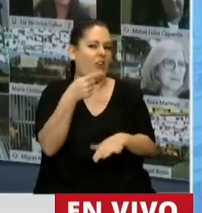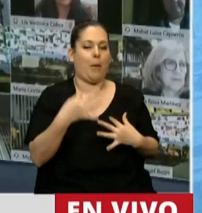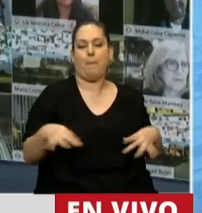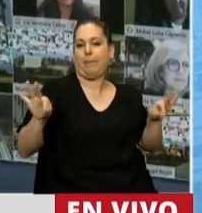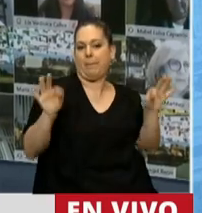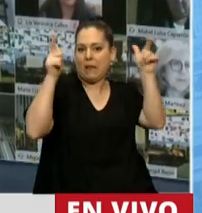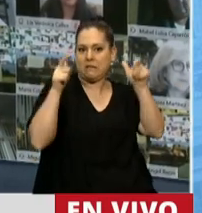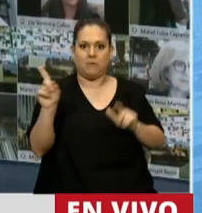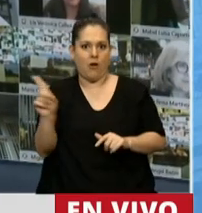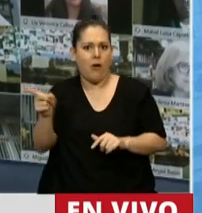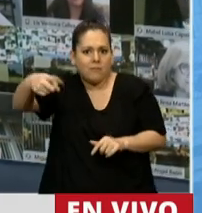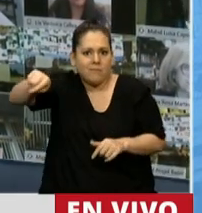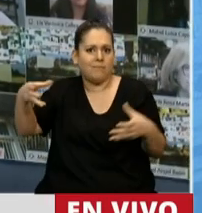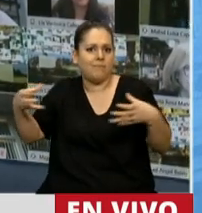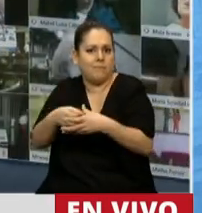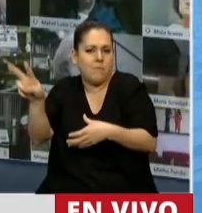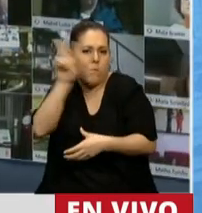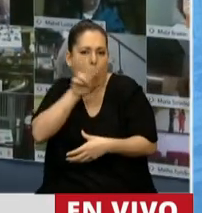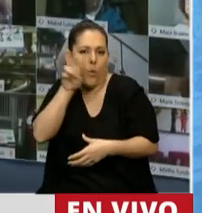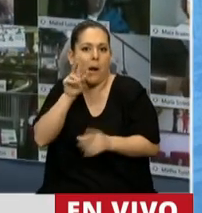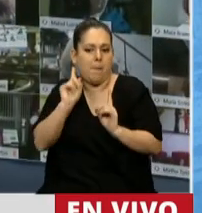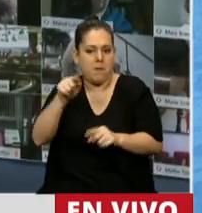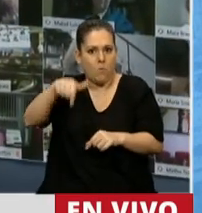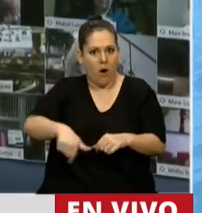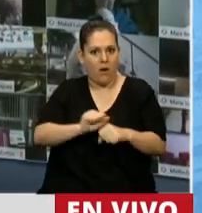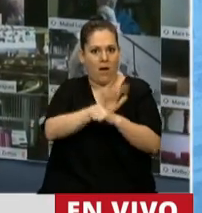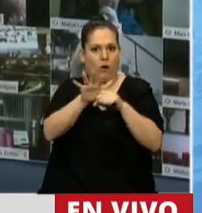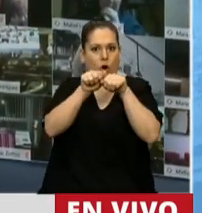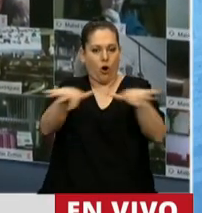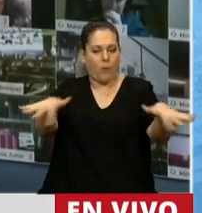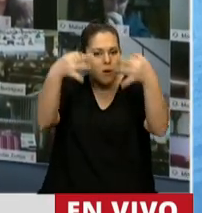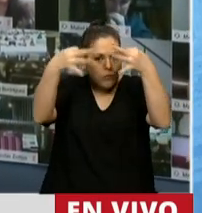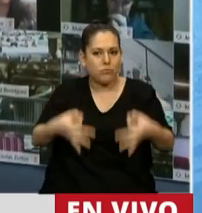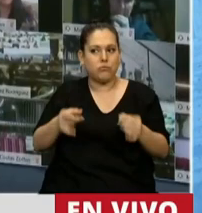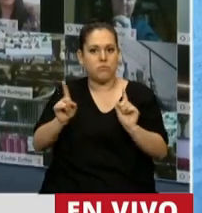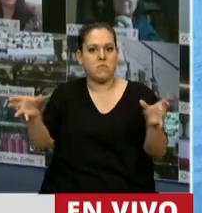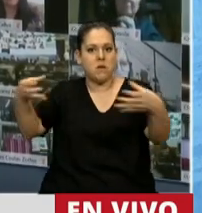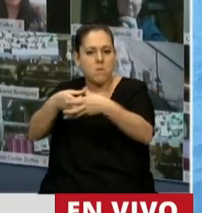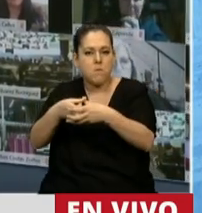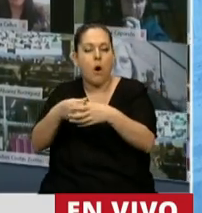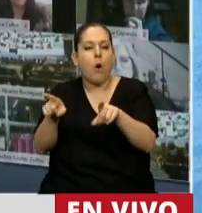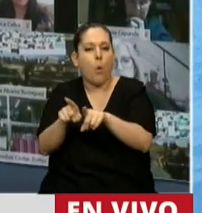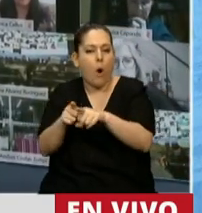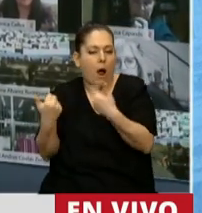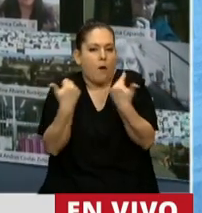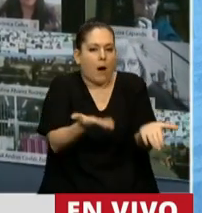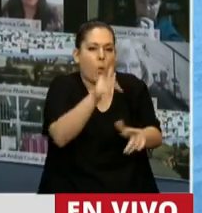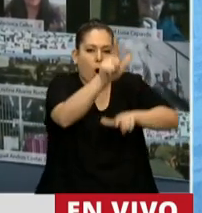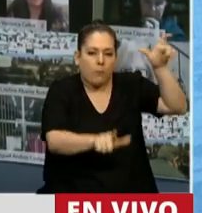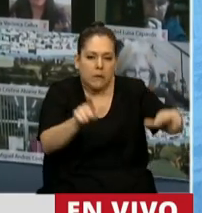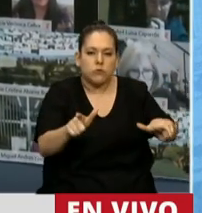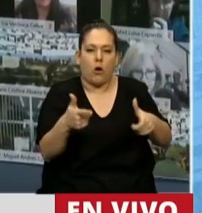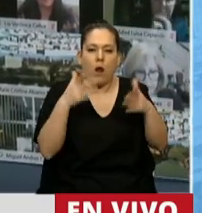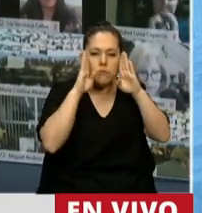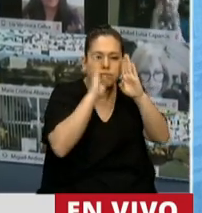que son las que están haciendo, incluso en esta pandemia, tanto por la humanidad y tanto por nuestra